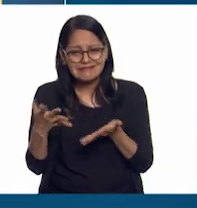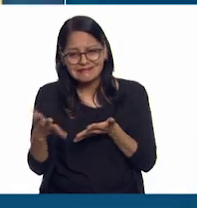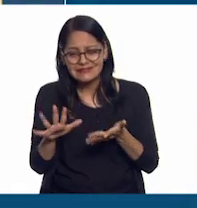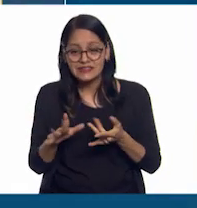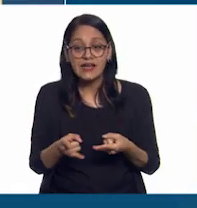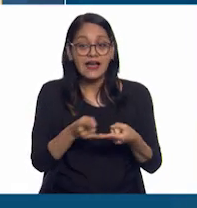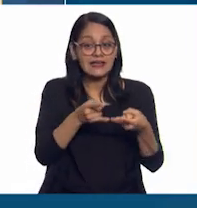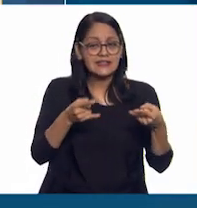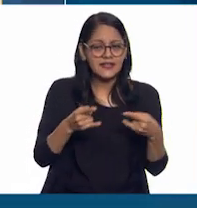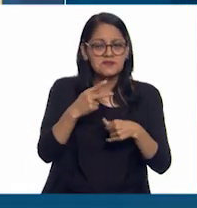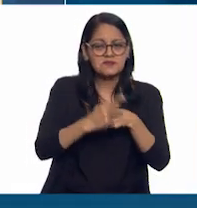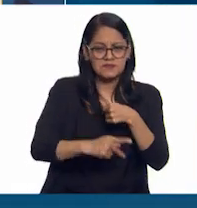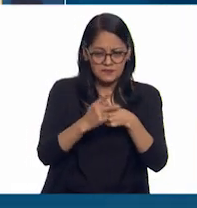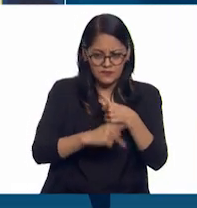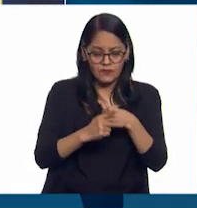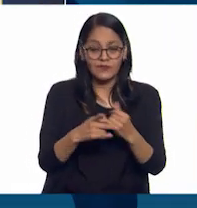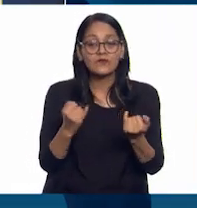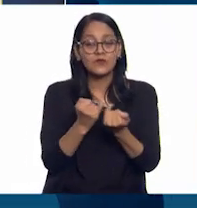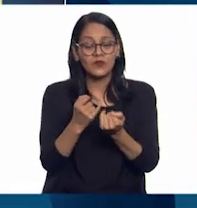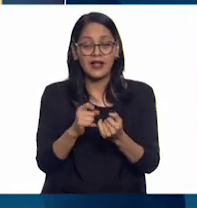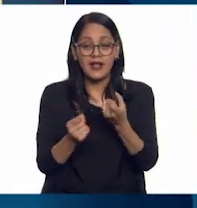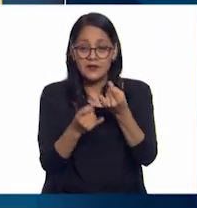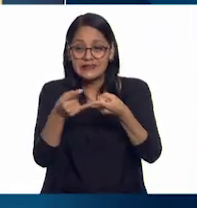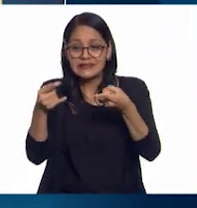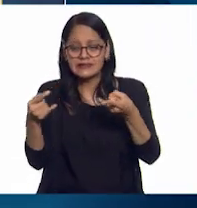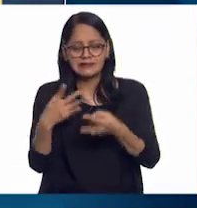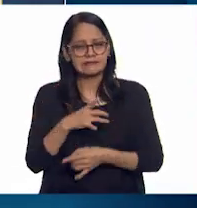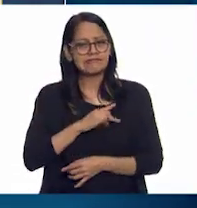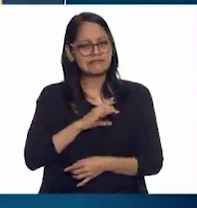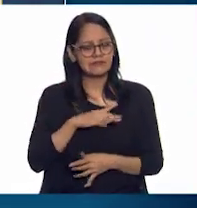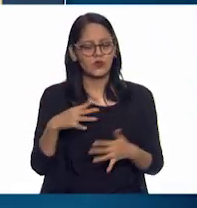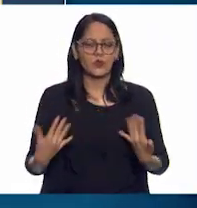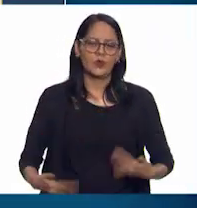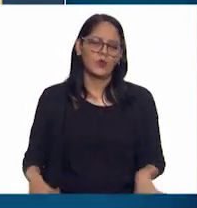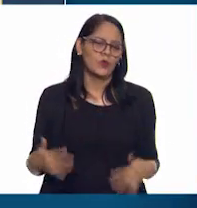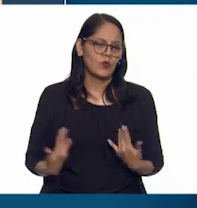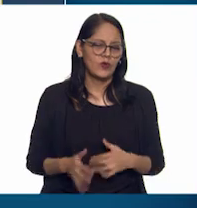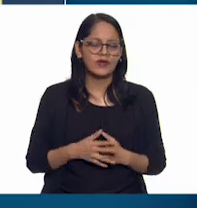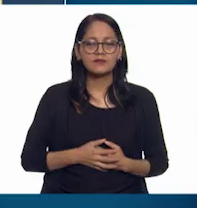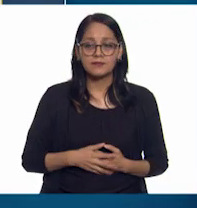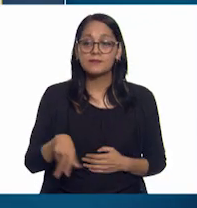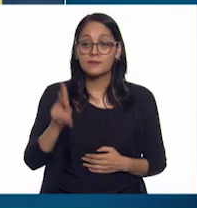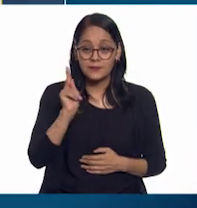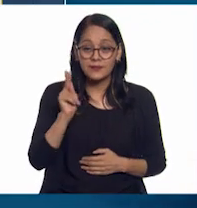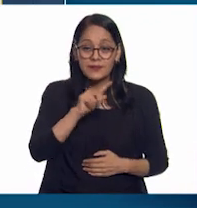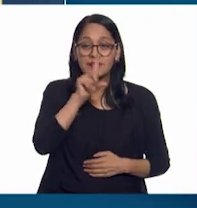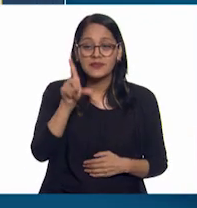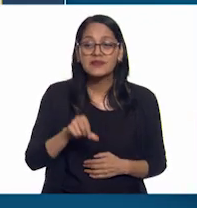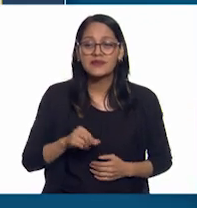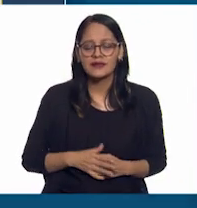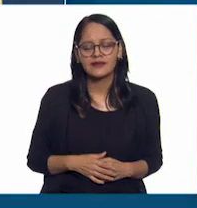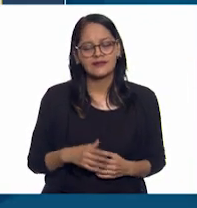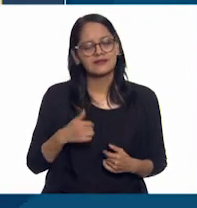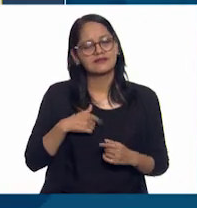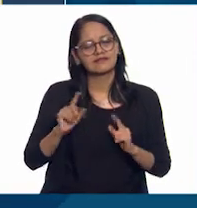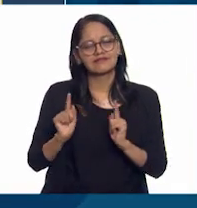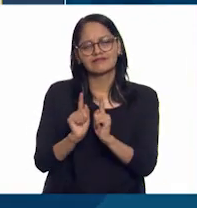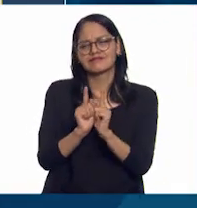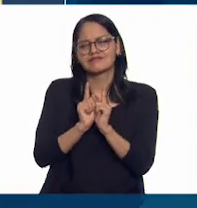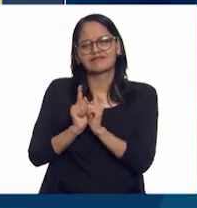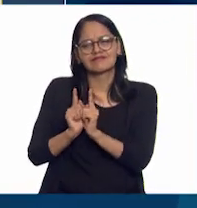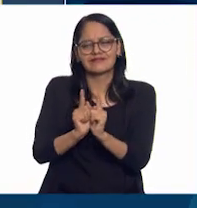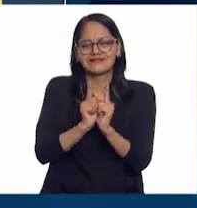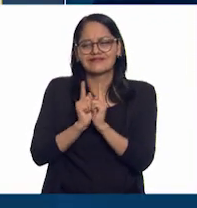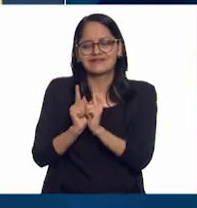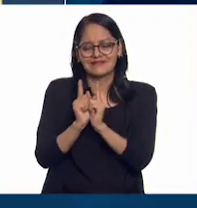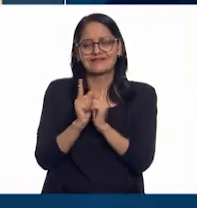cosas muy peligrosas o que me dieron miedo. Pero al final de cuentas, hemos estado juntos